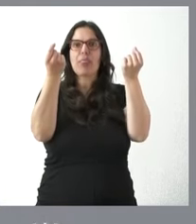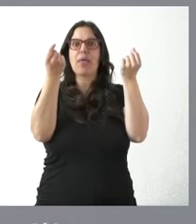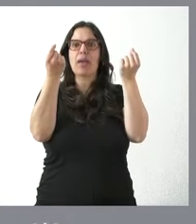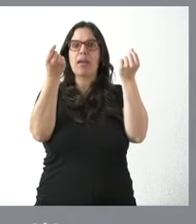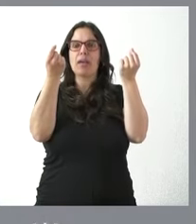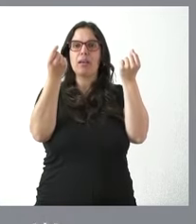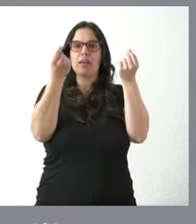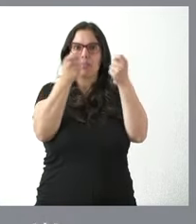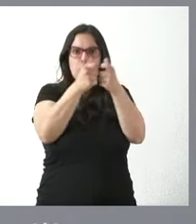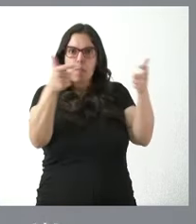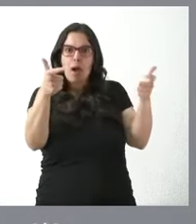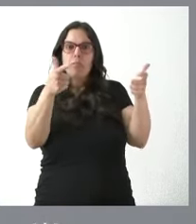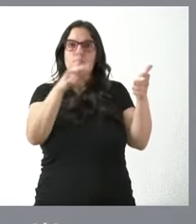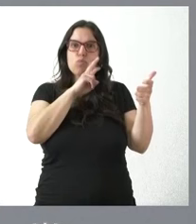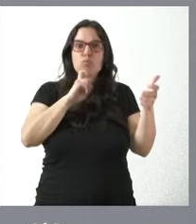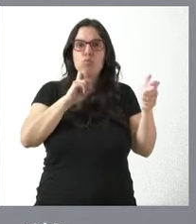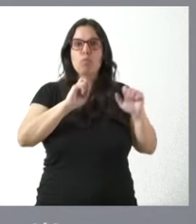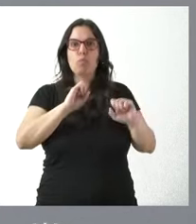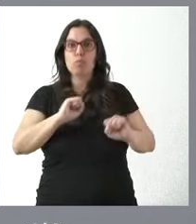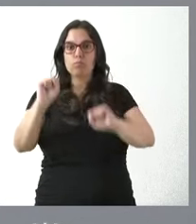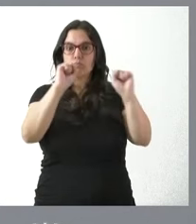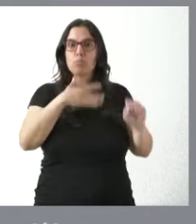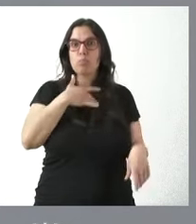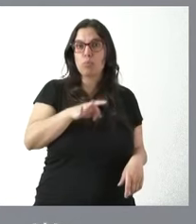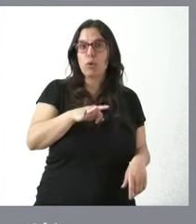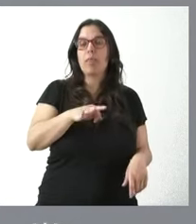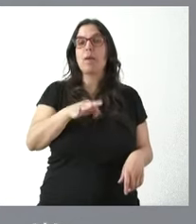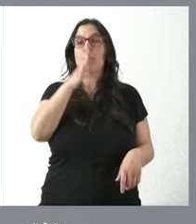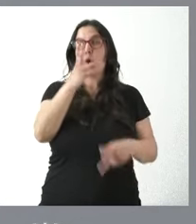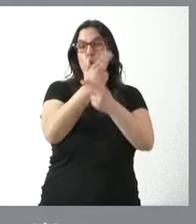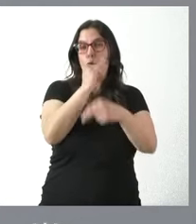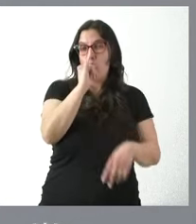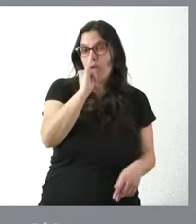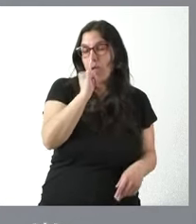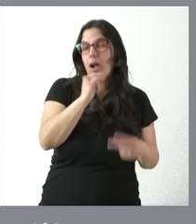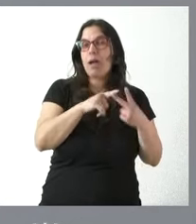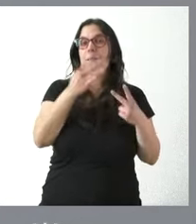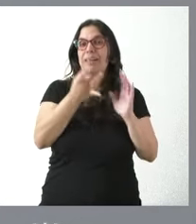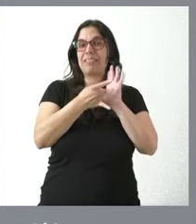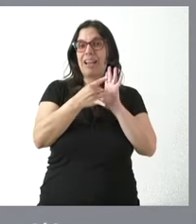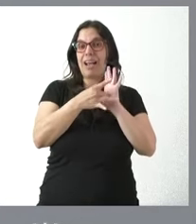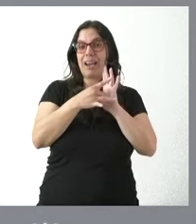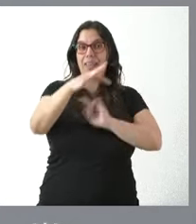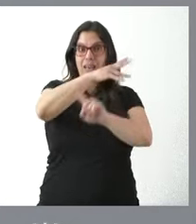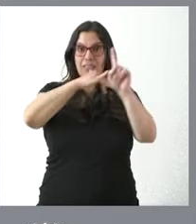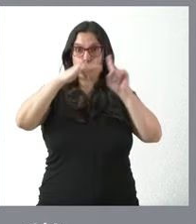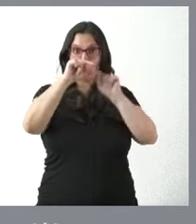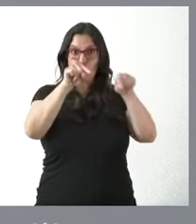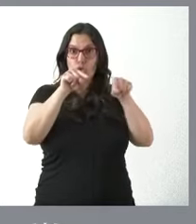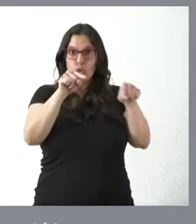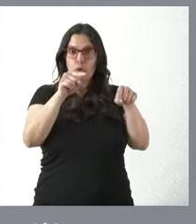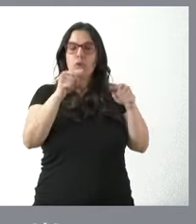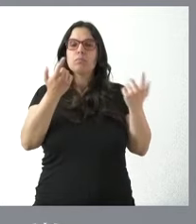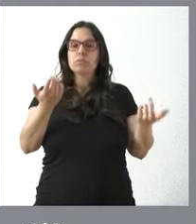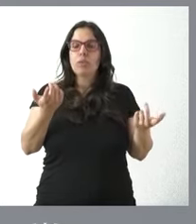ibérico en Castilla y León, en función de la abundancia del conejo y la calidad del hábitat, estableciendo,